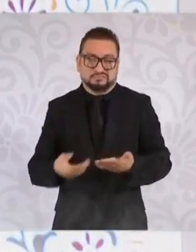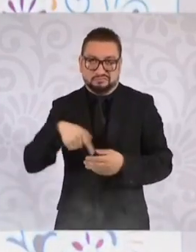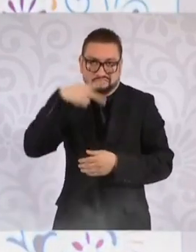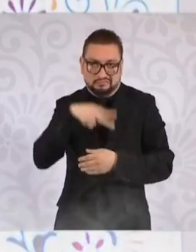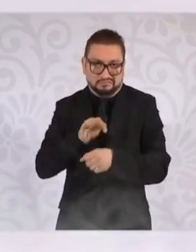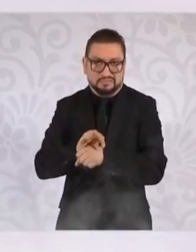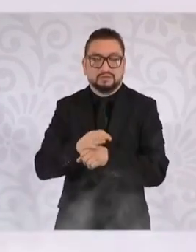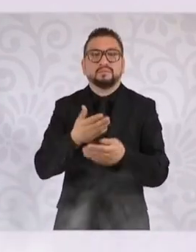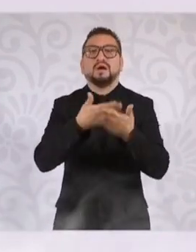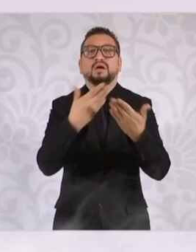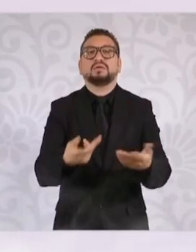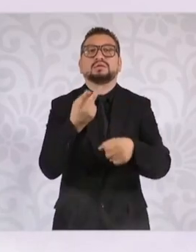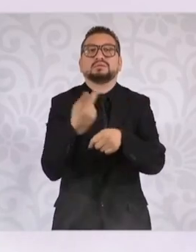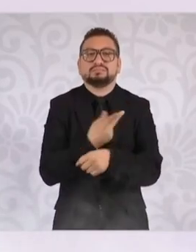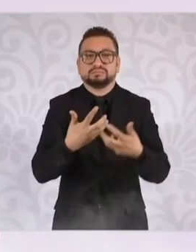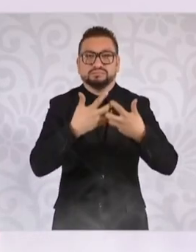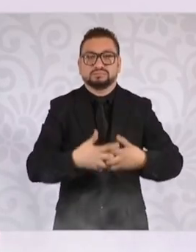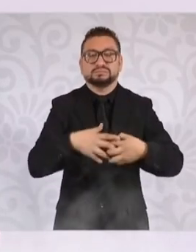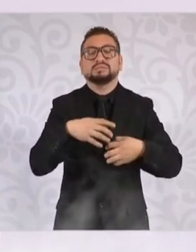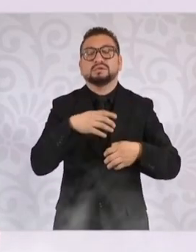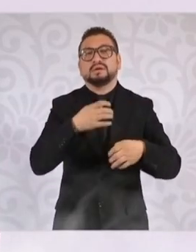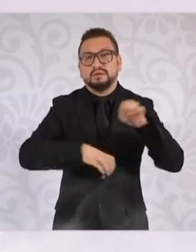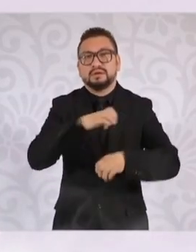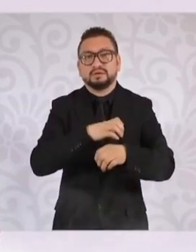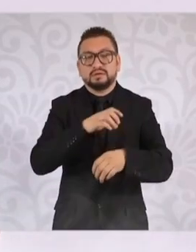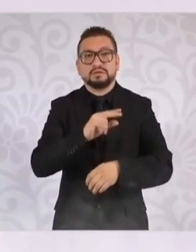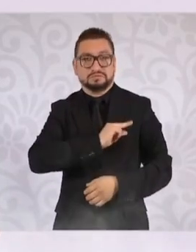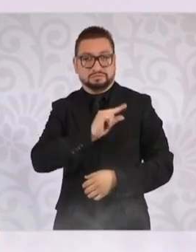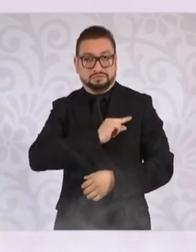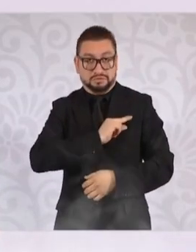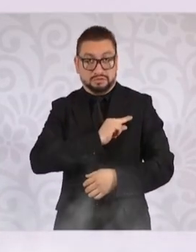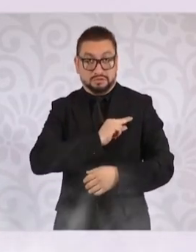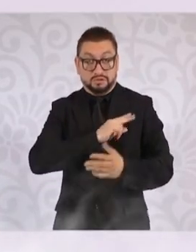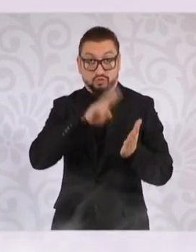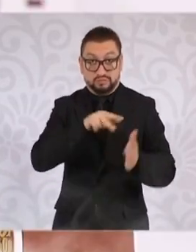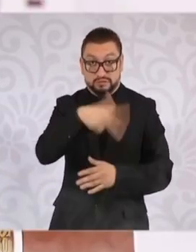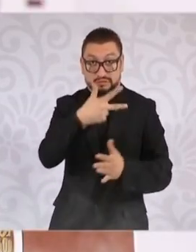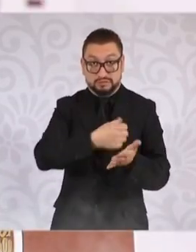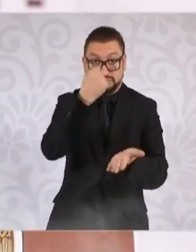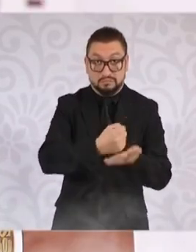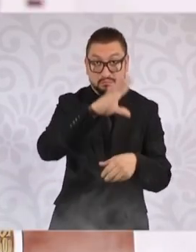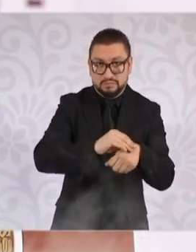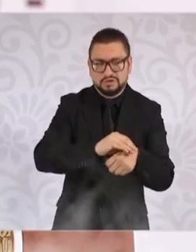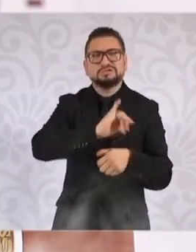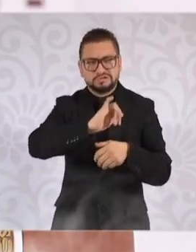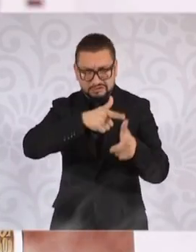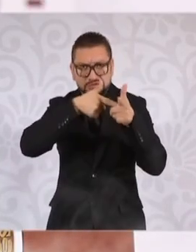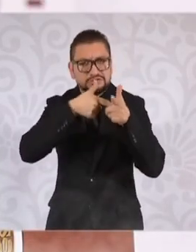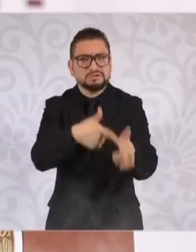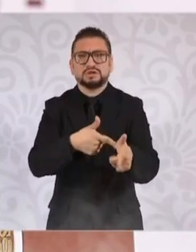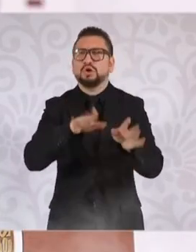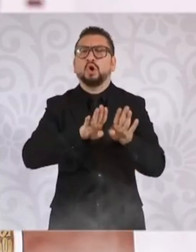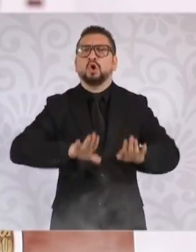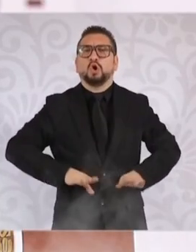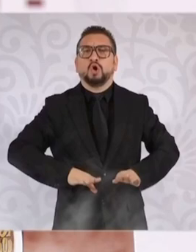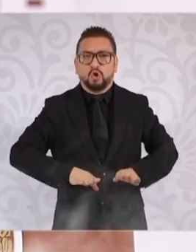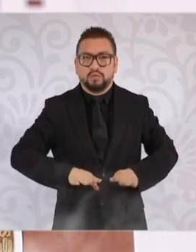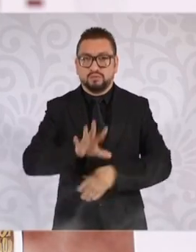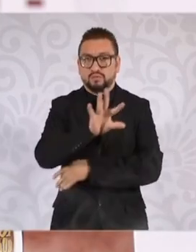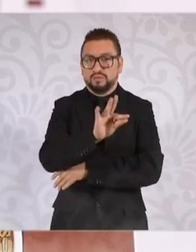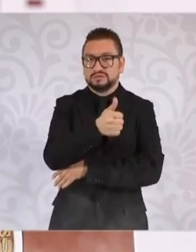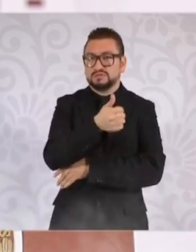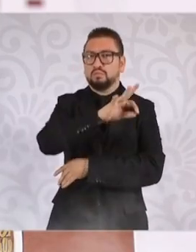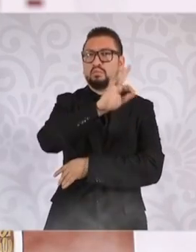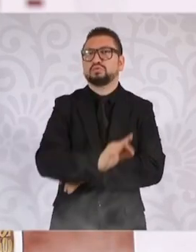¿qué pasa con el mercado eléctrico que se aprobó en el 2013? Continúa. ¿Con qué característica? 46